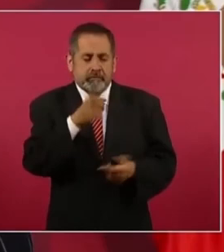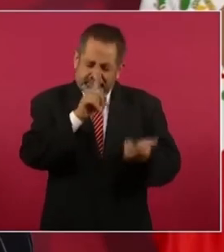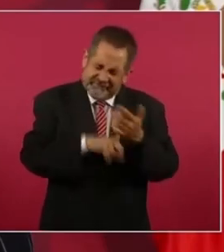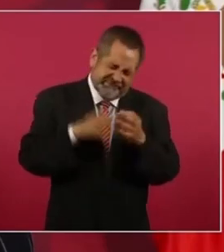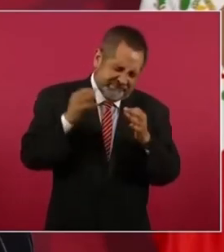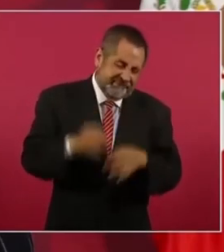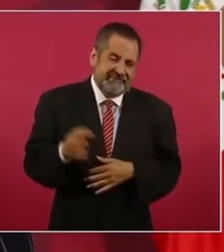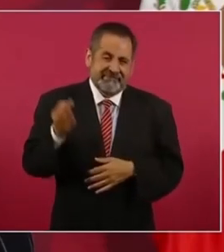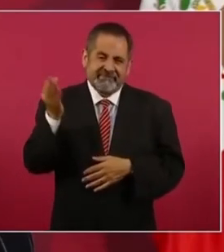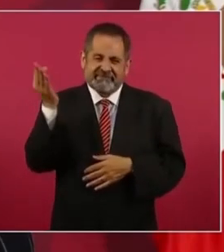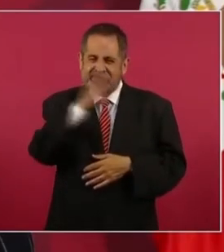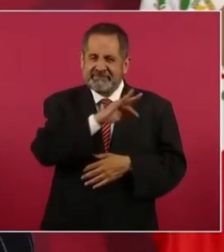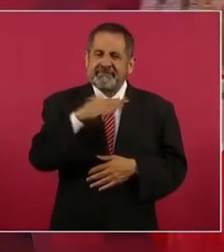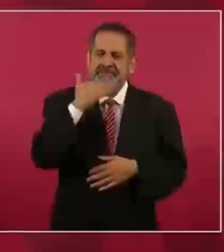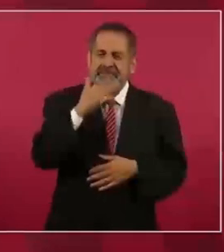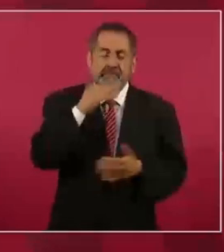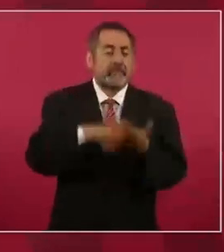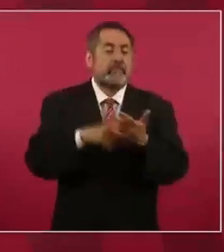en el 2006.